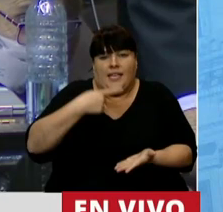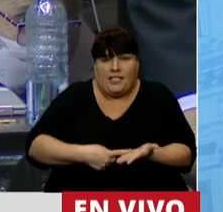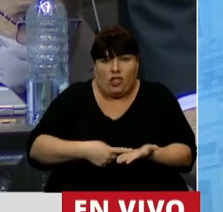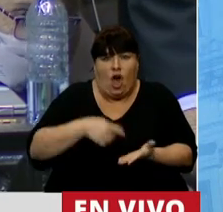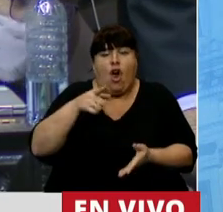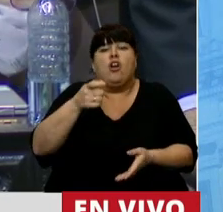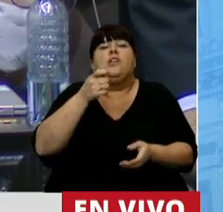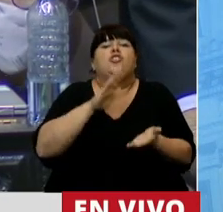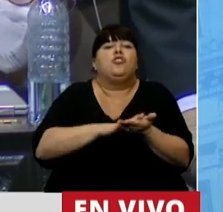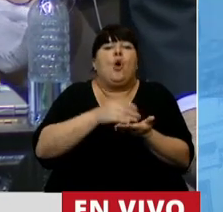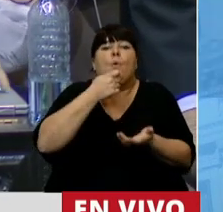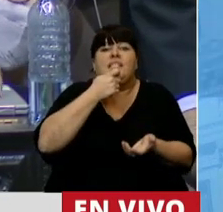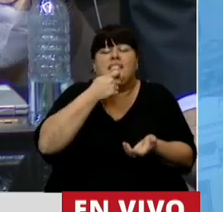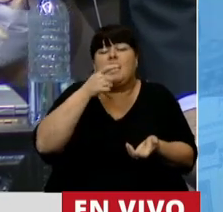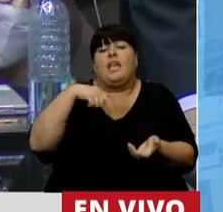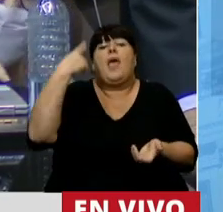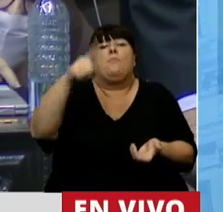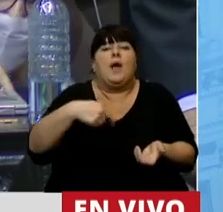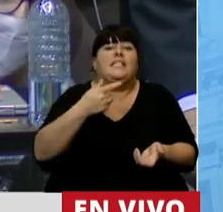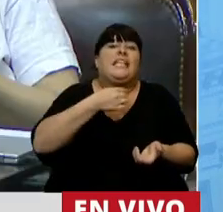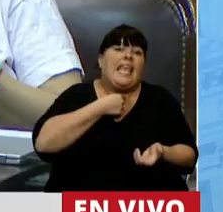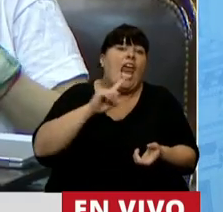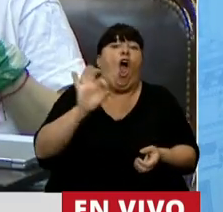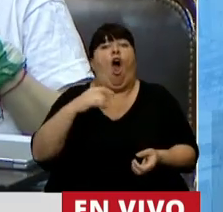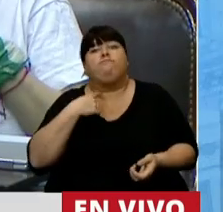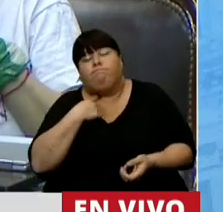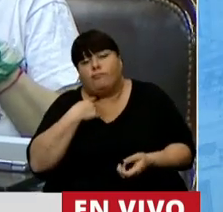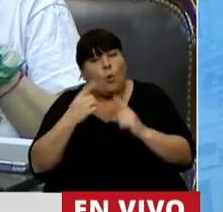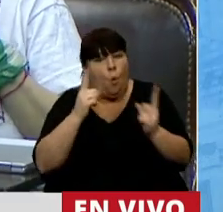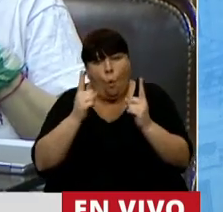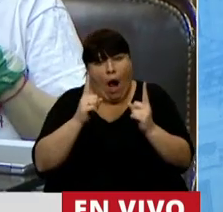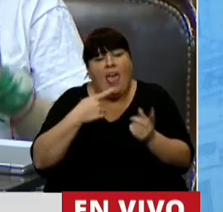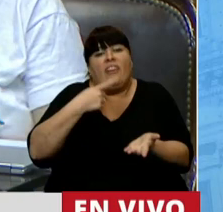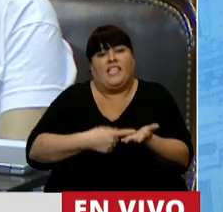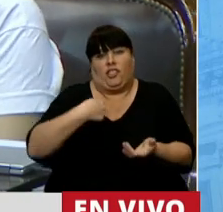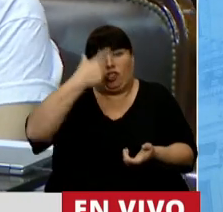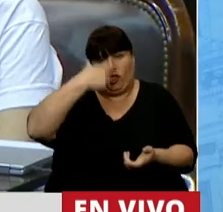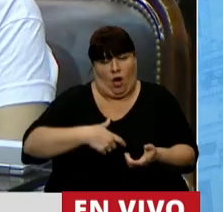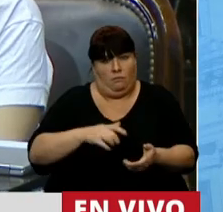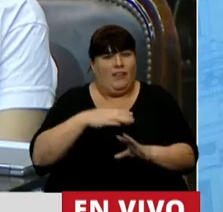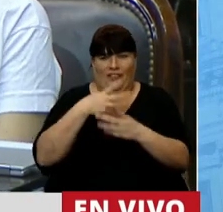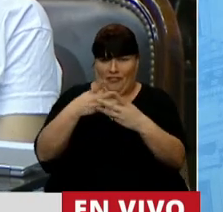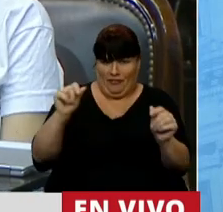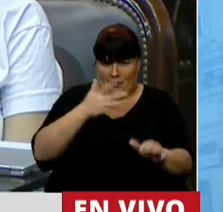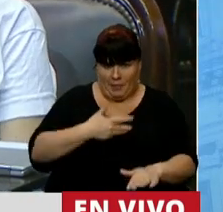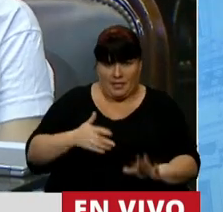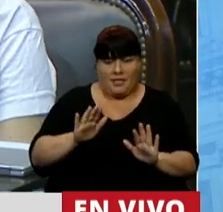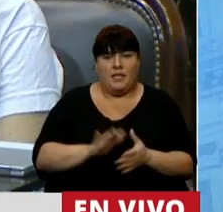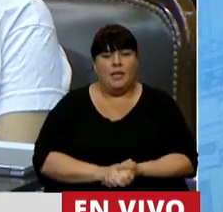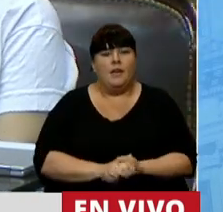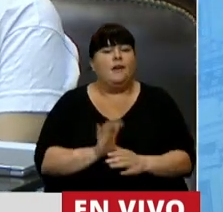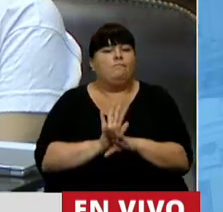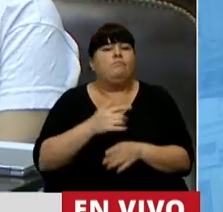por sí mismas sobre las consecuencias deseadas o no deseadas de tal actividad. Ya cierro, Presidente. Es decir,